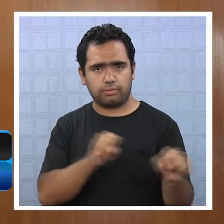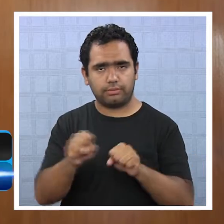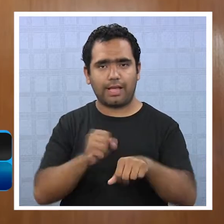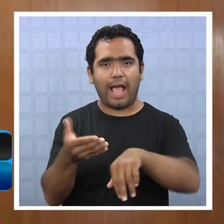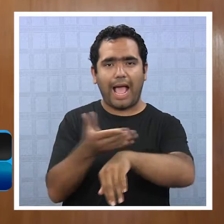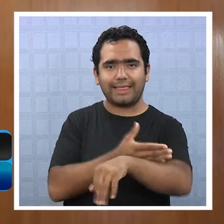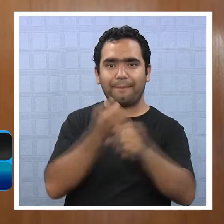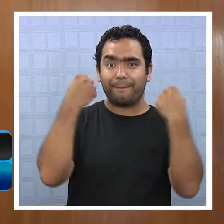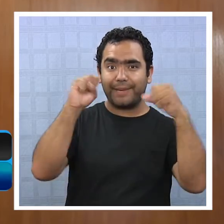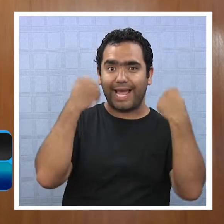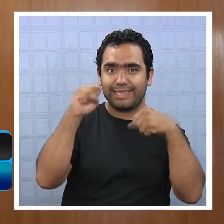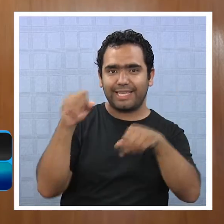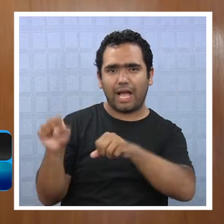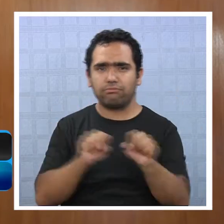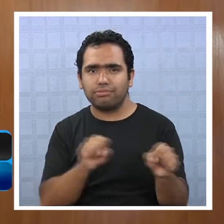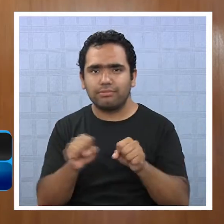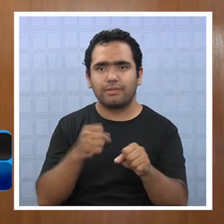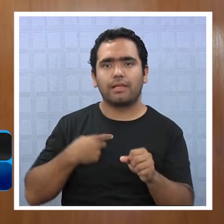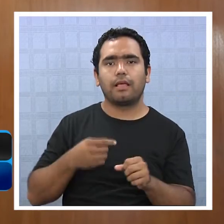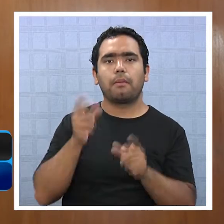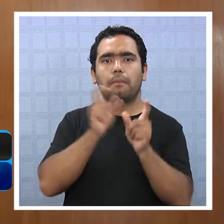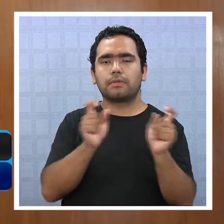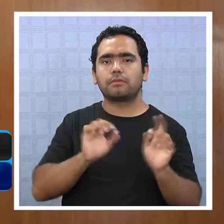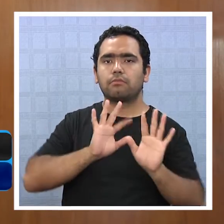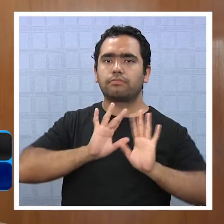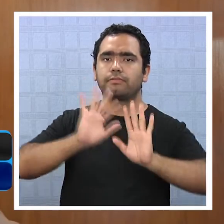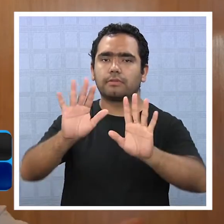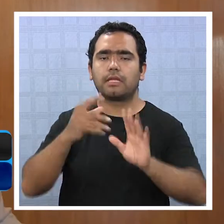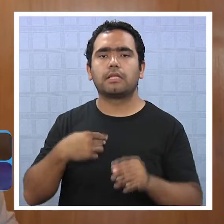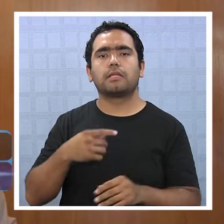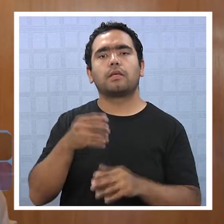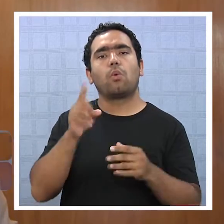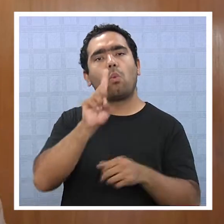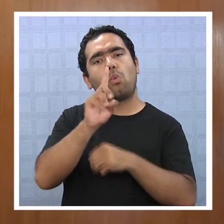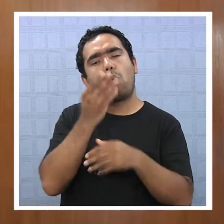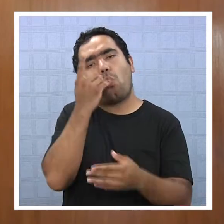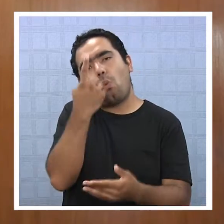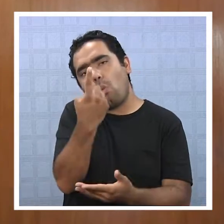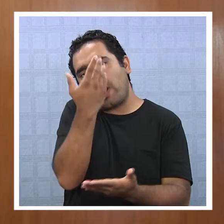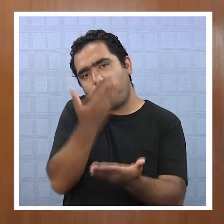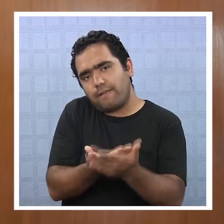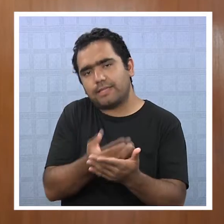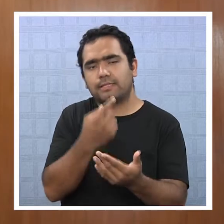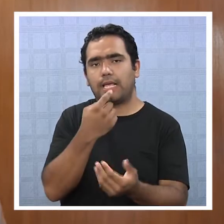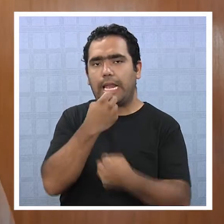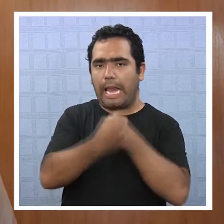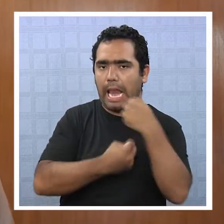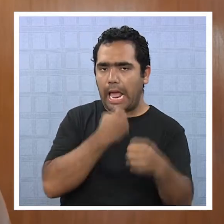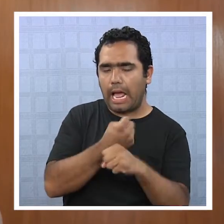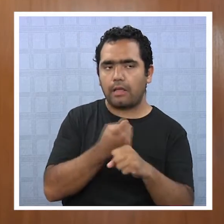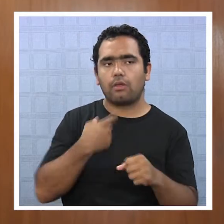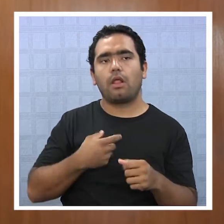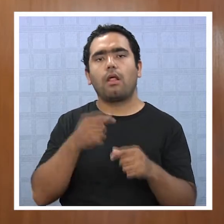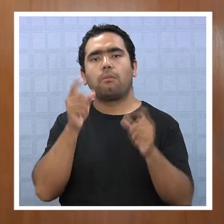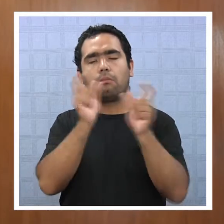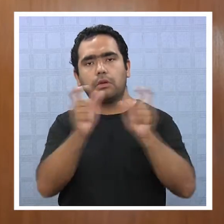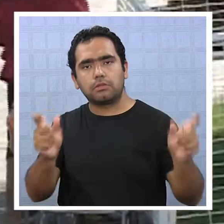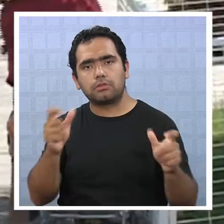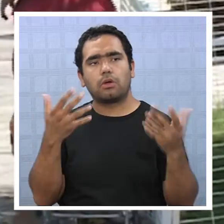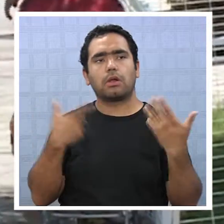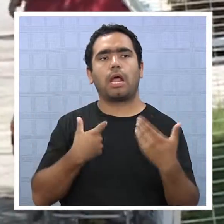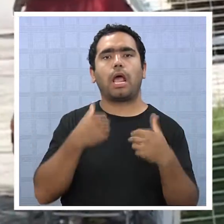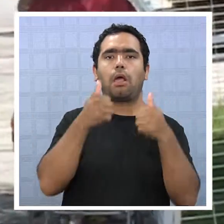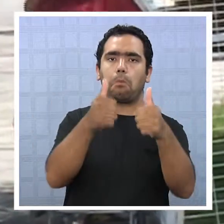simulacros. Eso lo hemos hecho, a lo menos, una vez al año, ¿no es cierto?, ha sido masivo. La respuesta de la